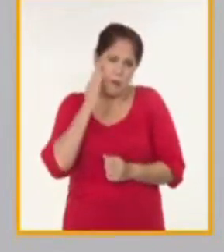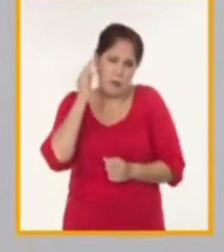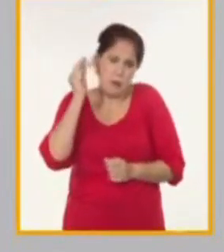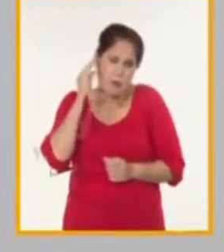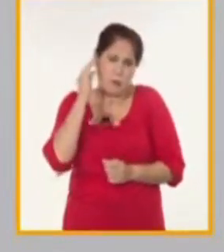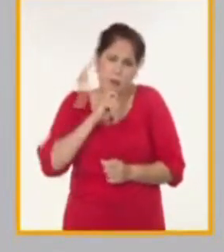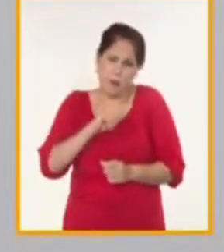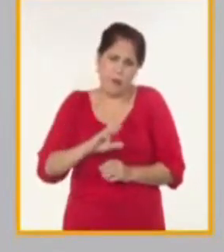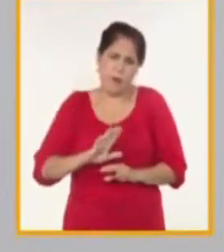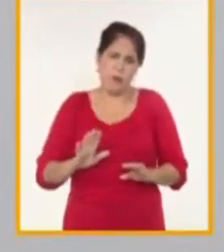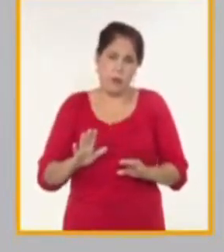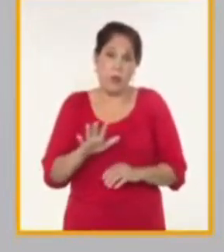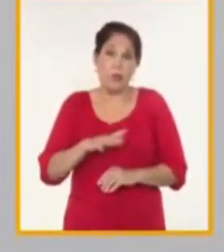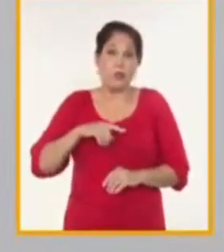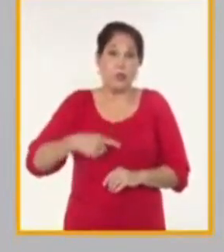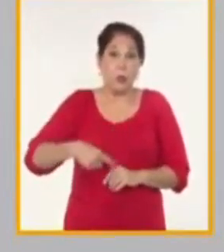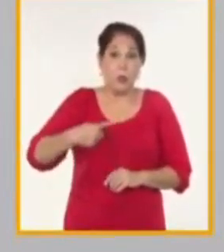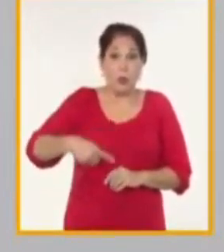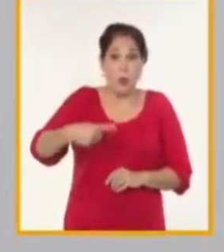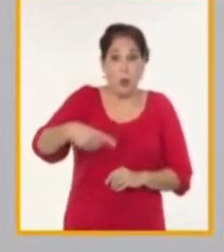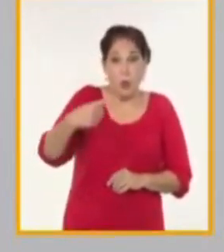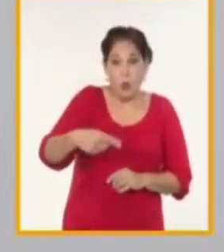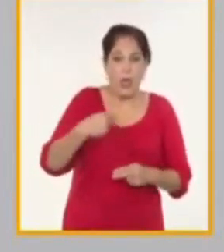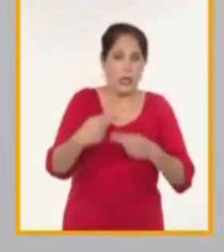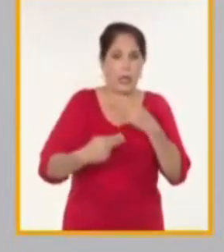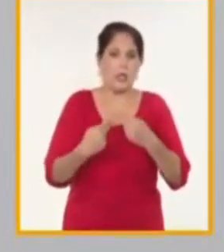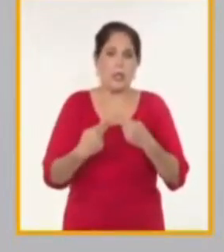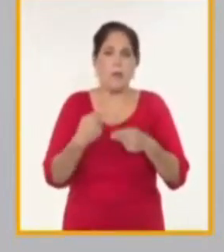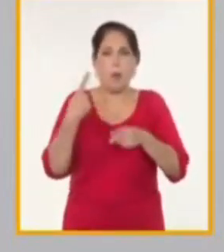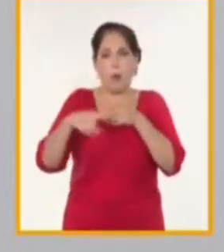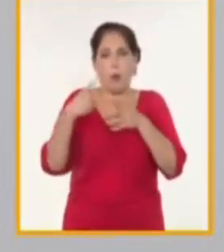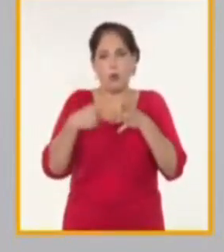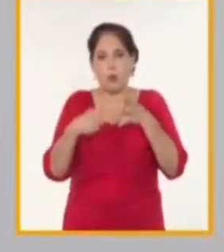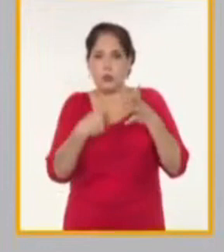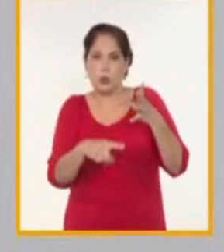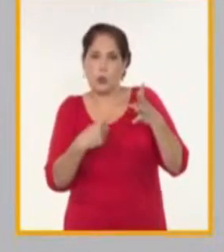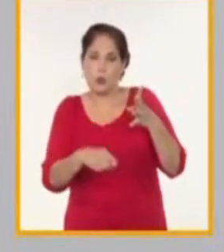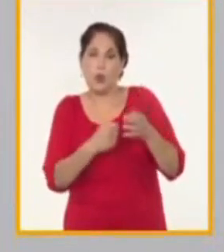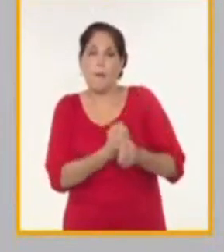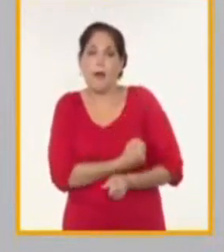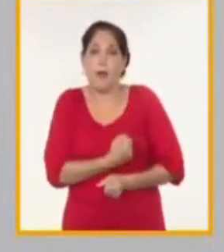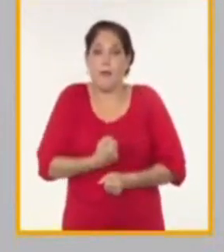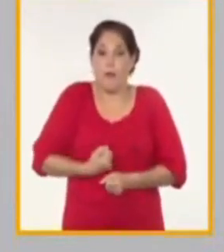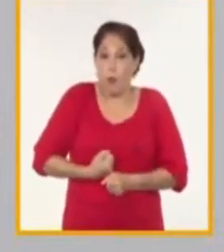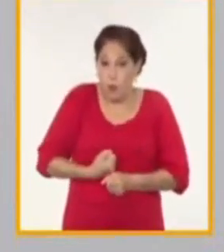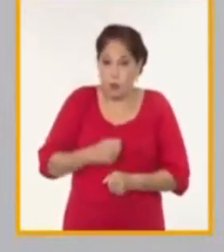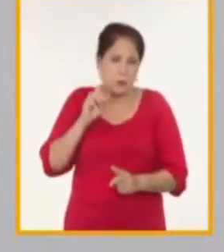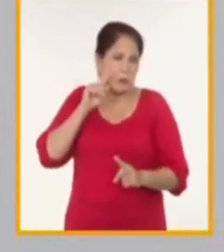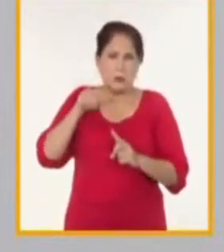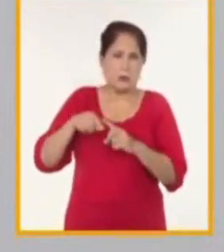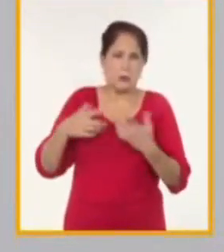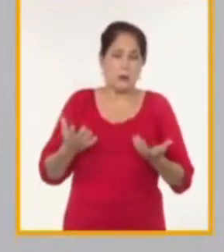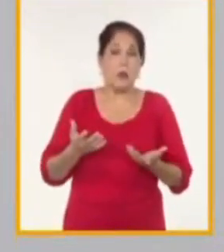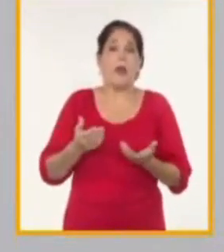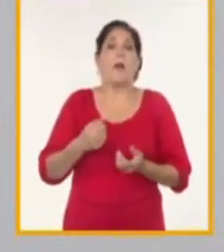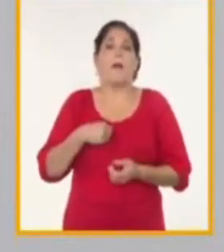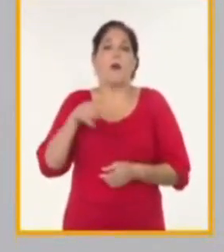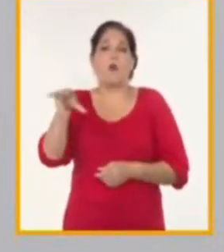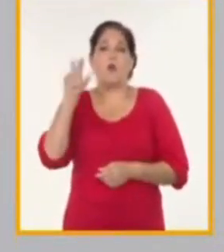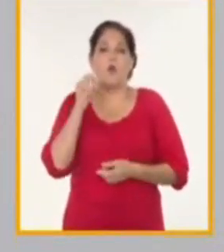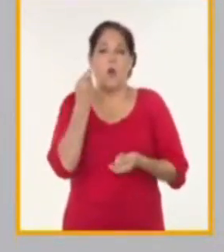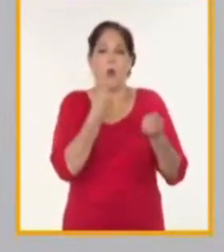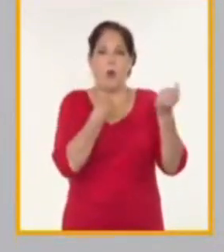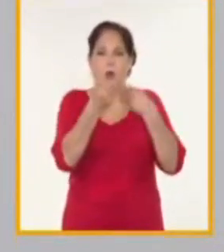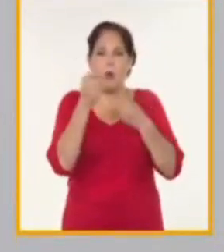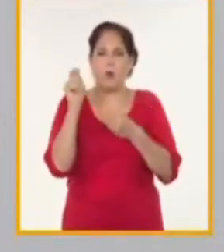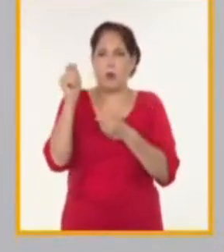y de hecho todos los días hacemos acciones y multiplicamos esfuerzos con el objetivo de captar nuevos negocios.